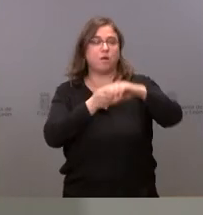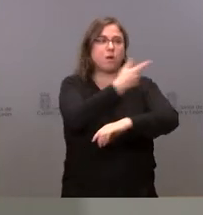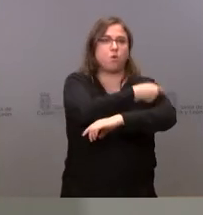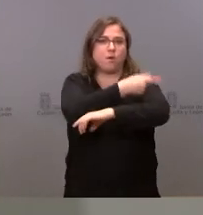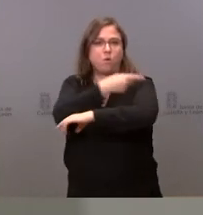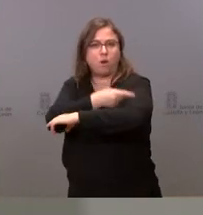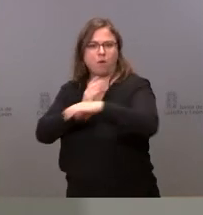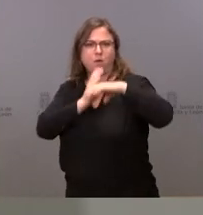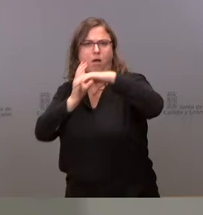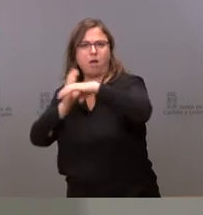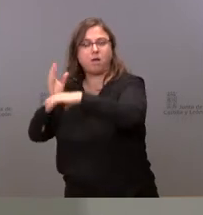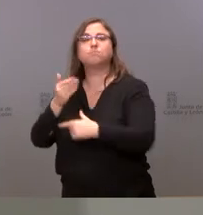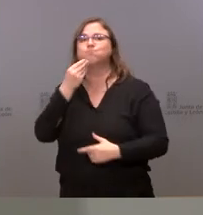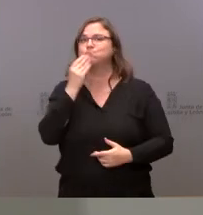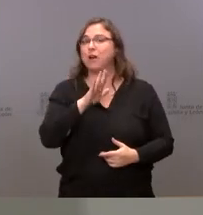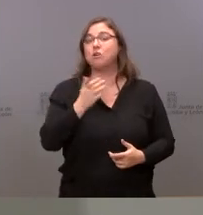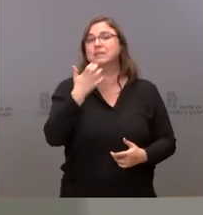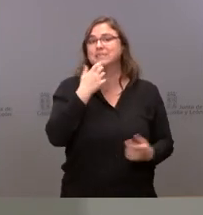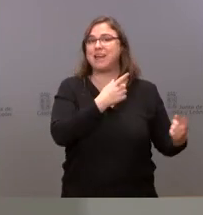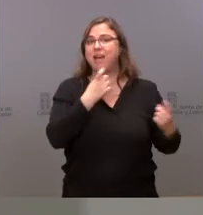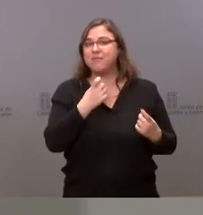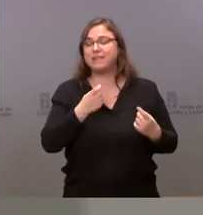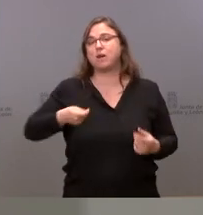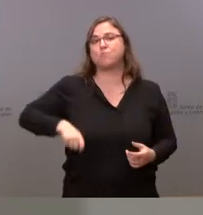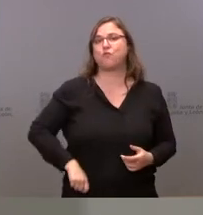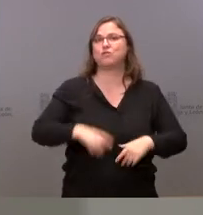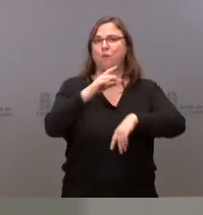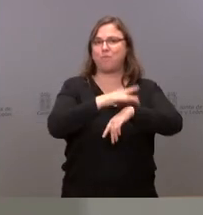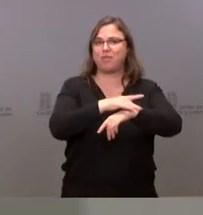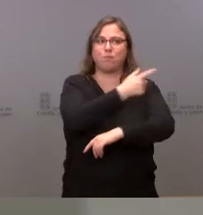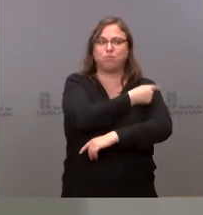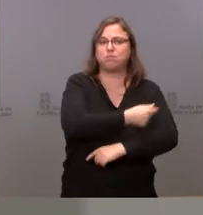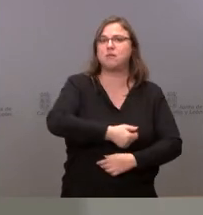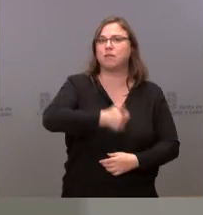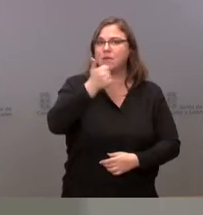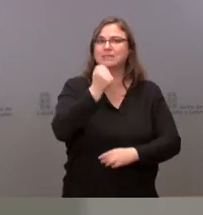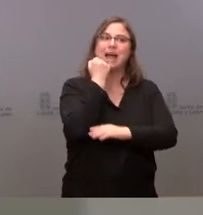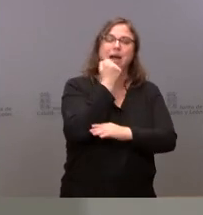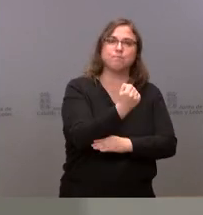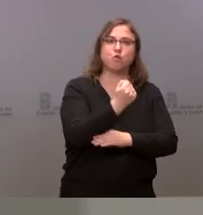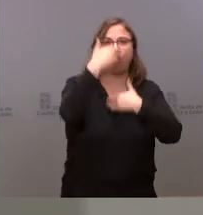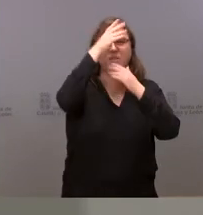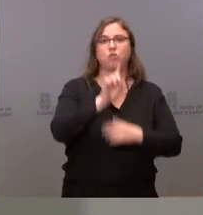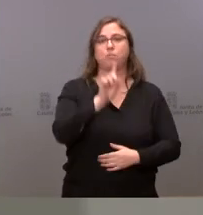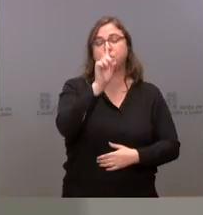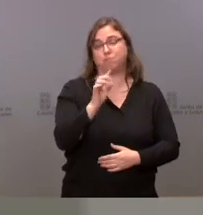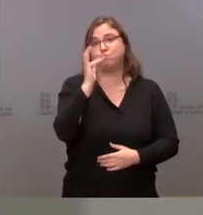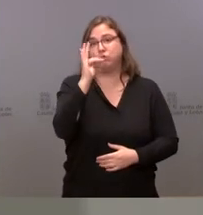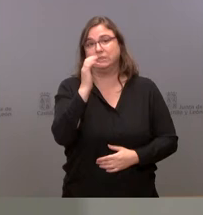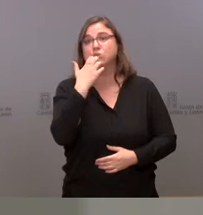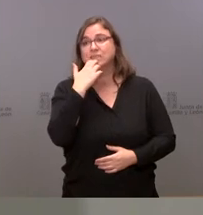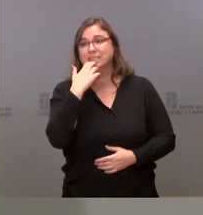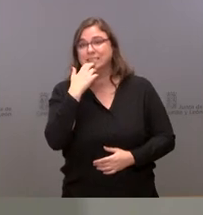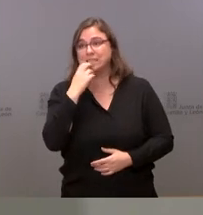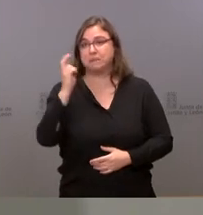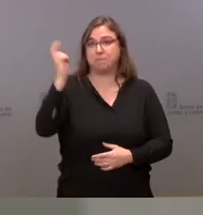que podrá prestar sus servicios y reforzar la atención primaria luego es muy positivo para nosotros que viniera un buen número de esas